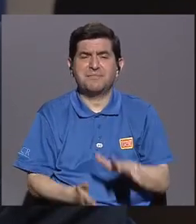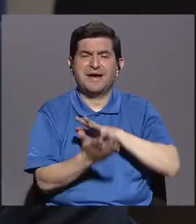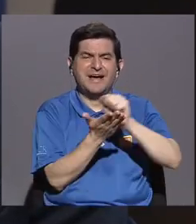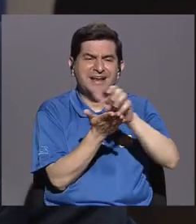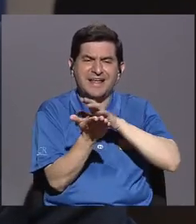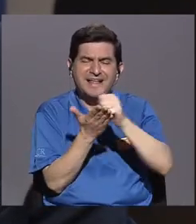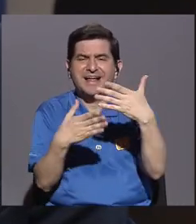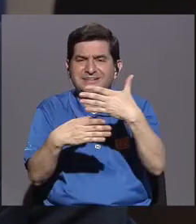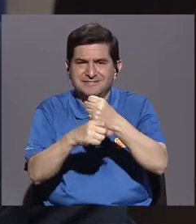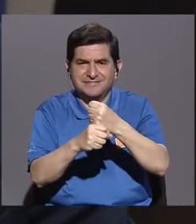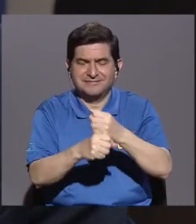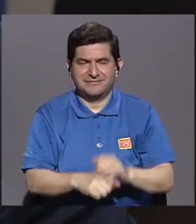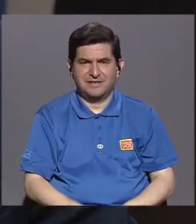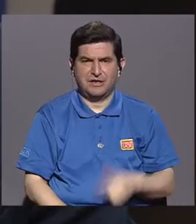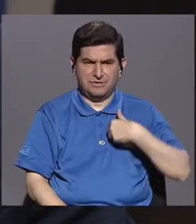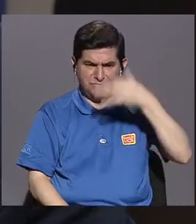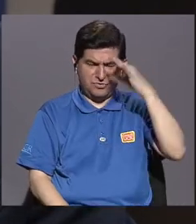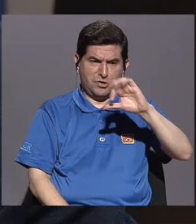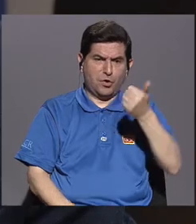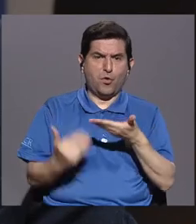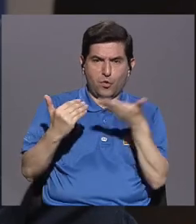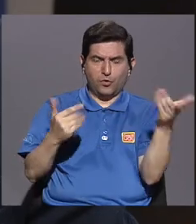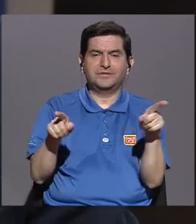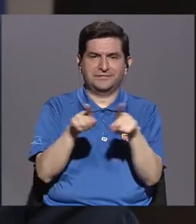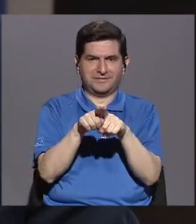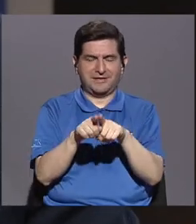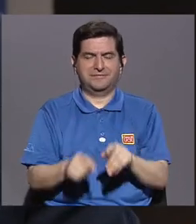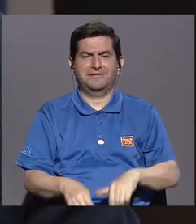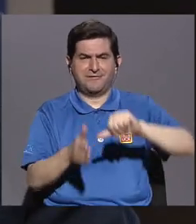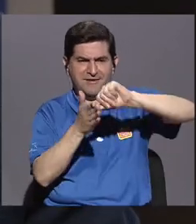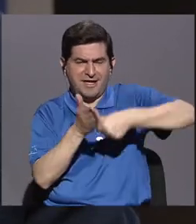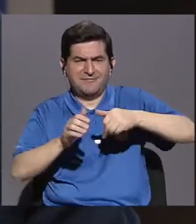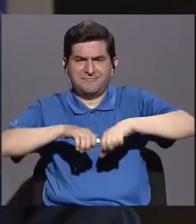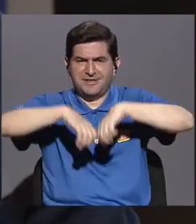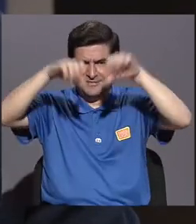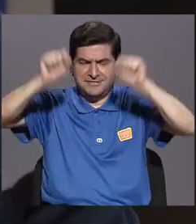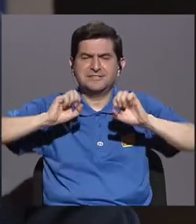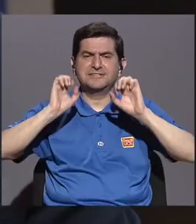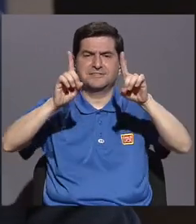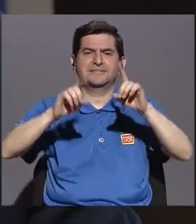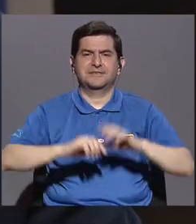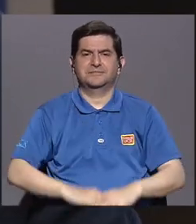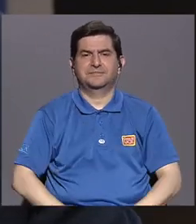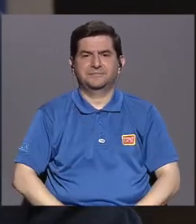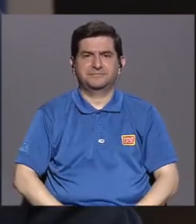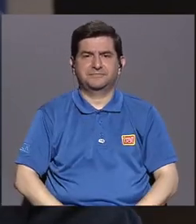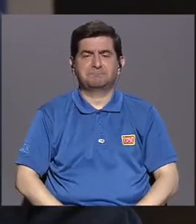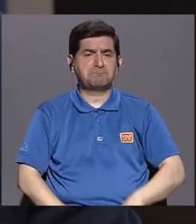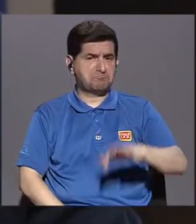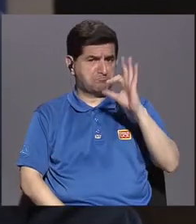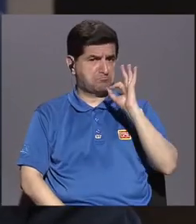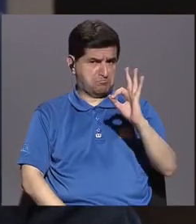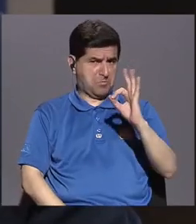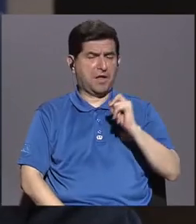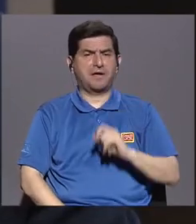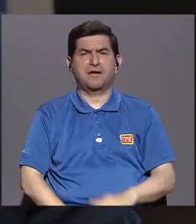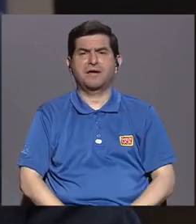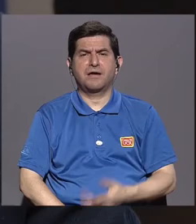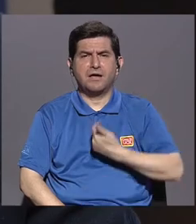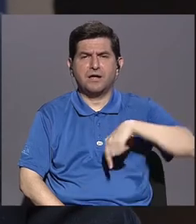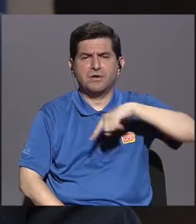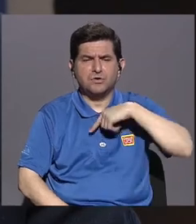destrucción. Y yo creo que eso es otra de las cosas sobre las que debe enfatizar nuestro sistema educativo. O es muy bien que estemos